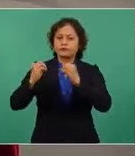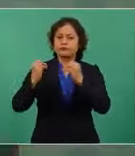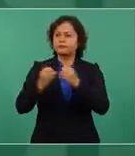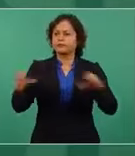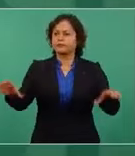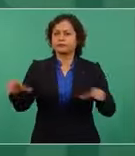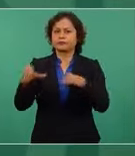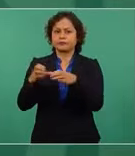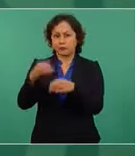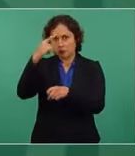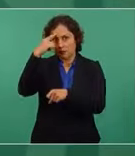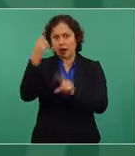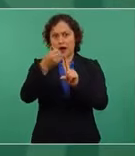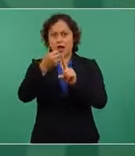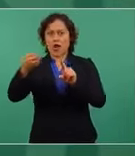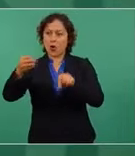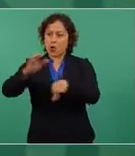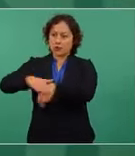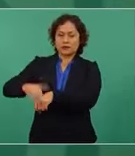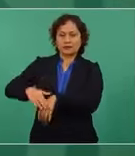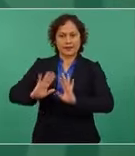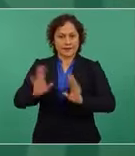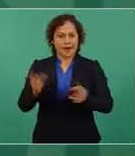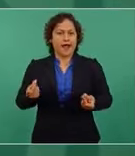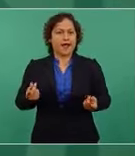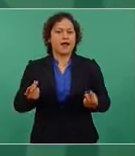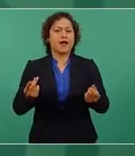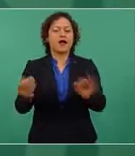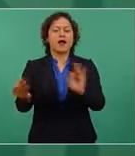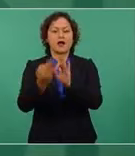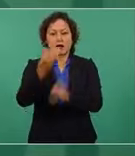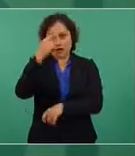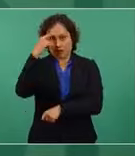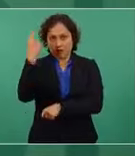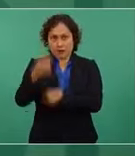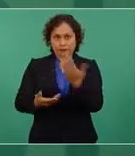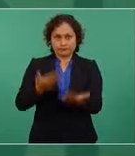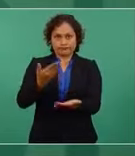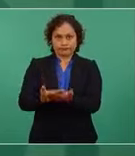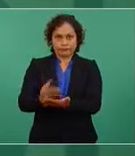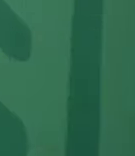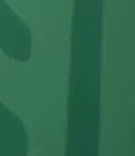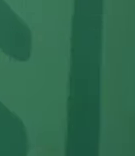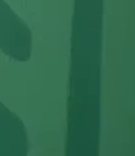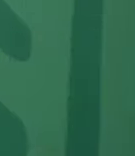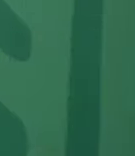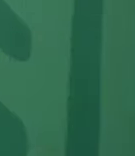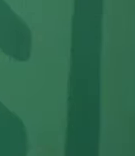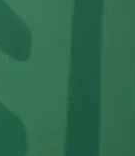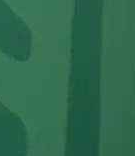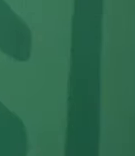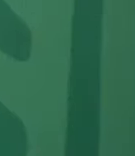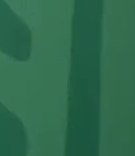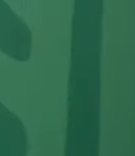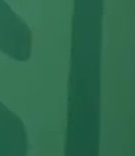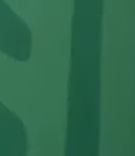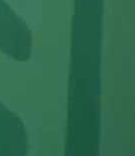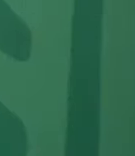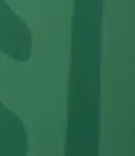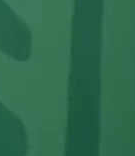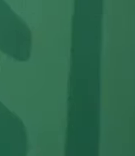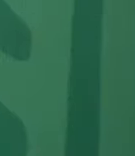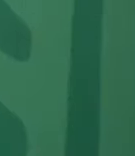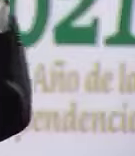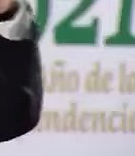o la brevedad posible, para que se presente a la Asamblea General de la ONU, para que pueda ser aprobado, promovido